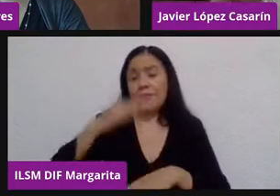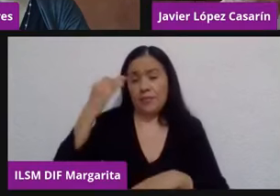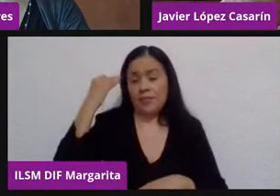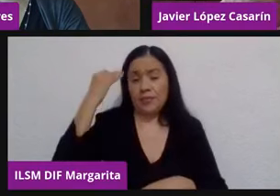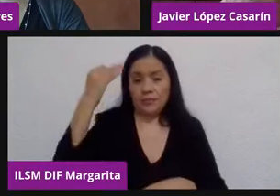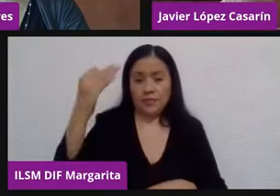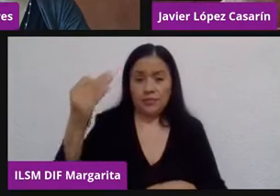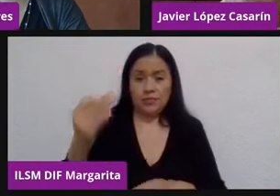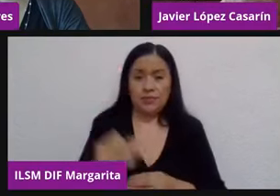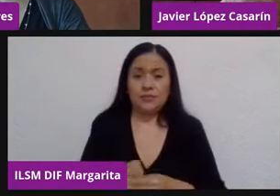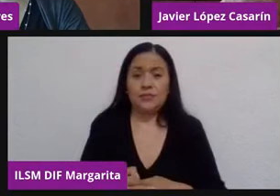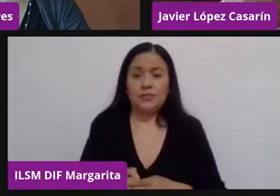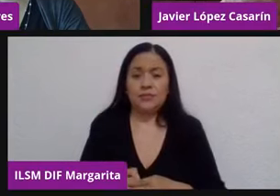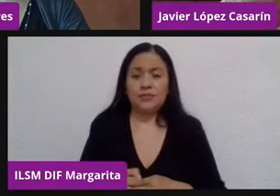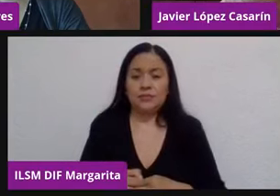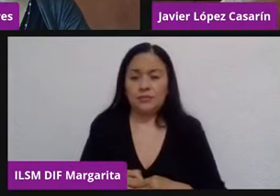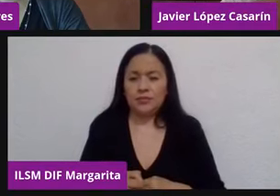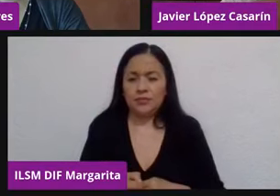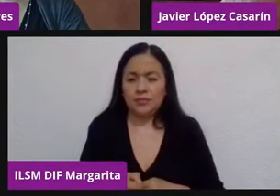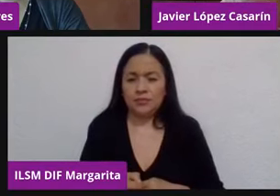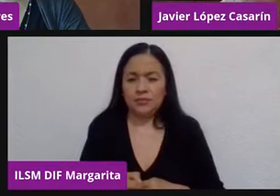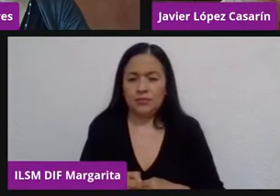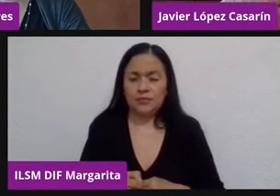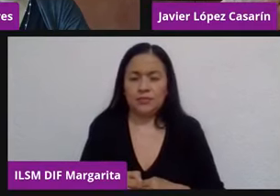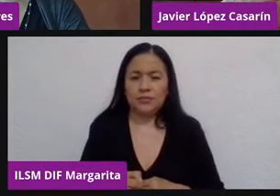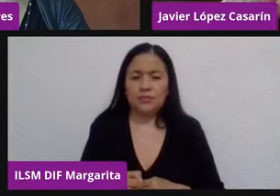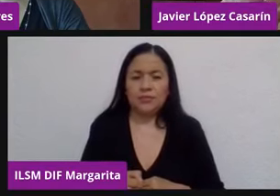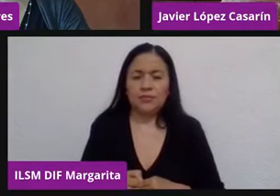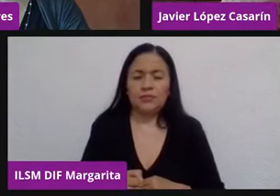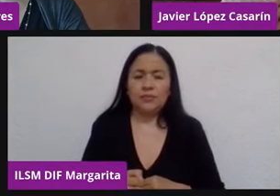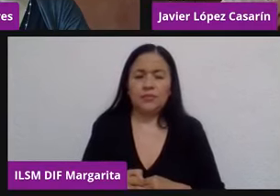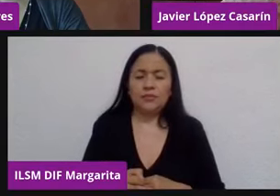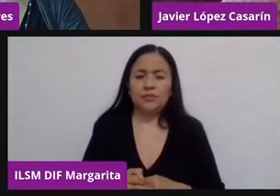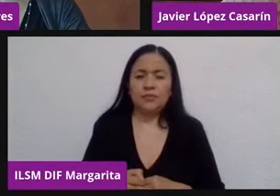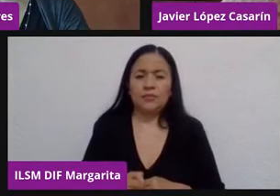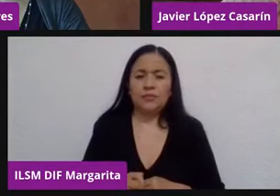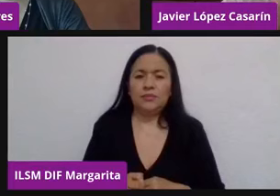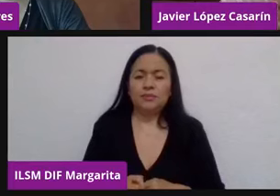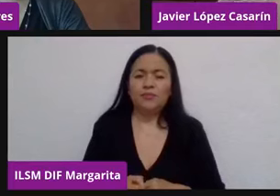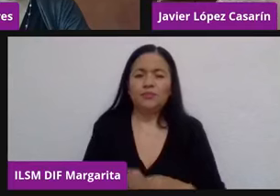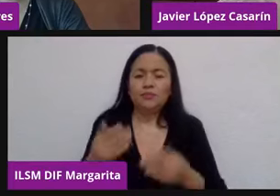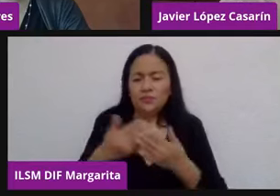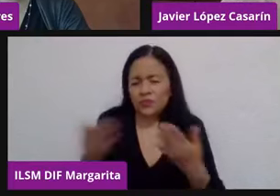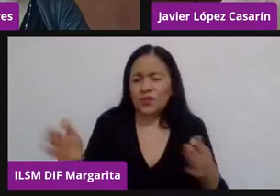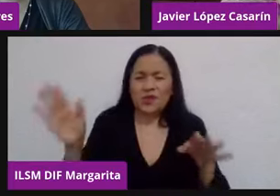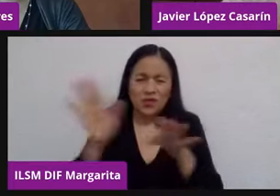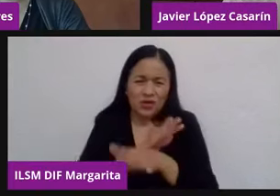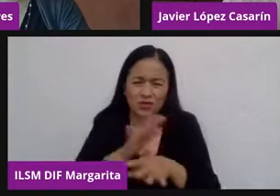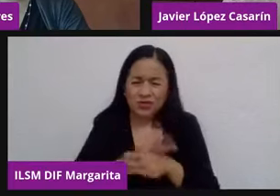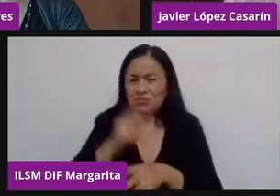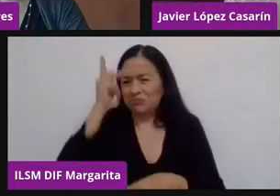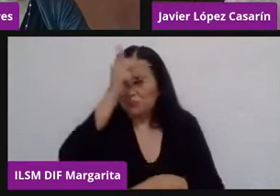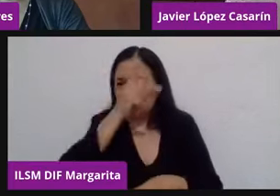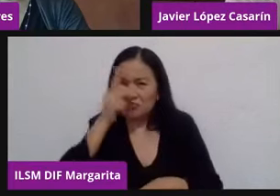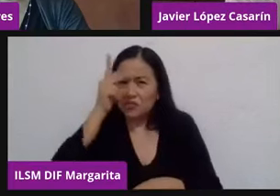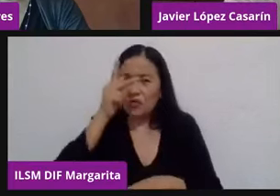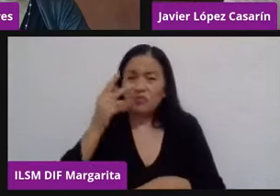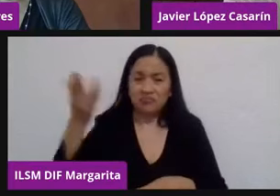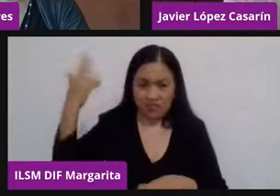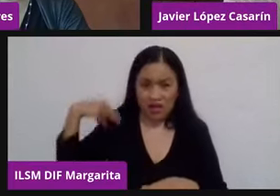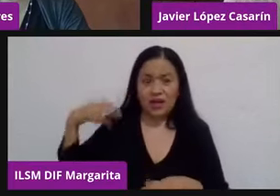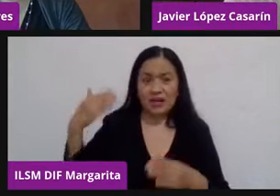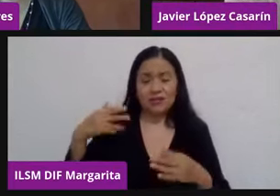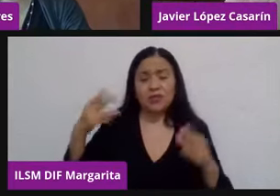adelante, el poder procesar los efectos quizás psicológicos que habrá en las generaciones que pasaron un tiempo